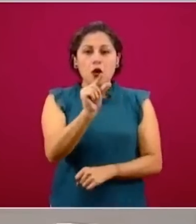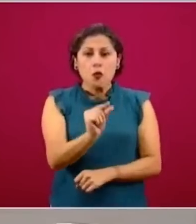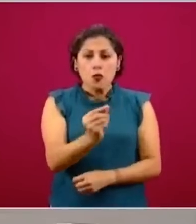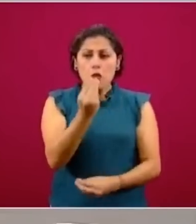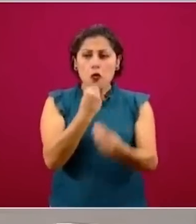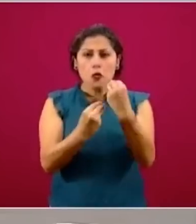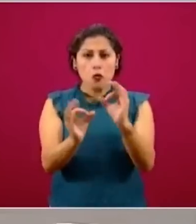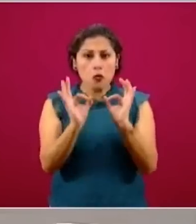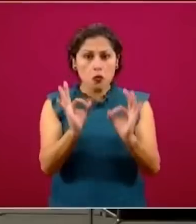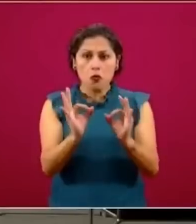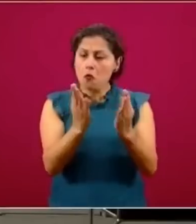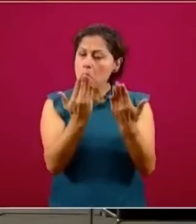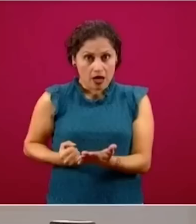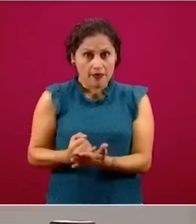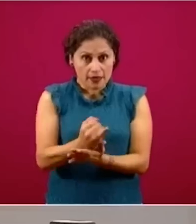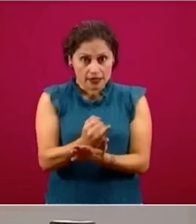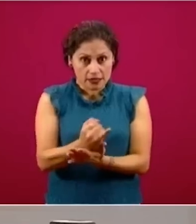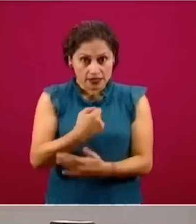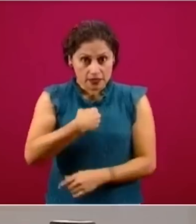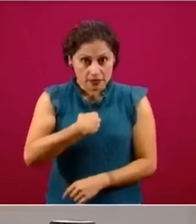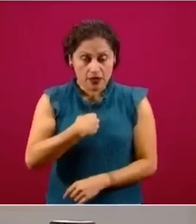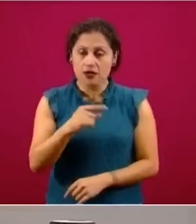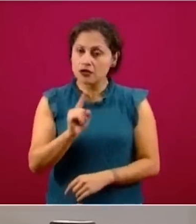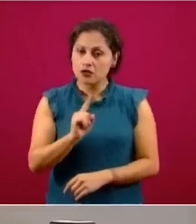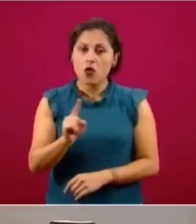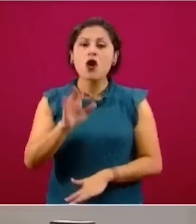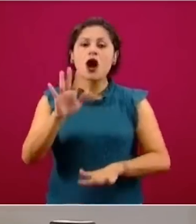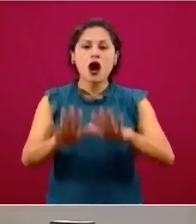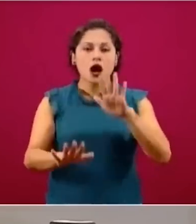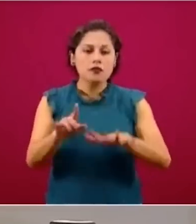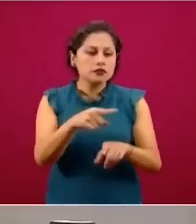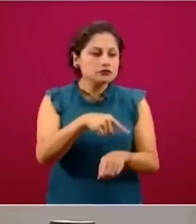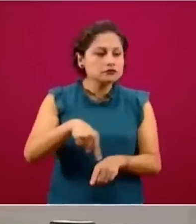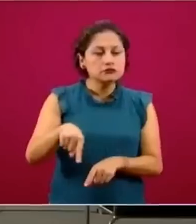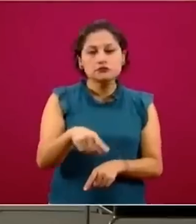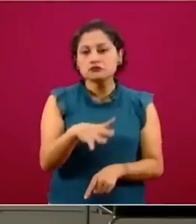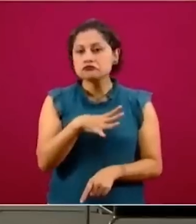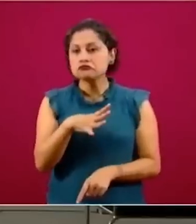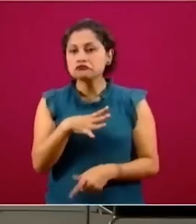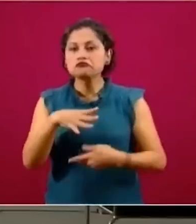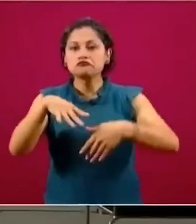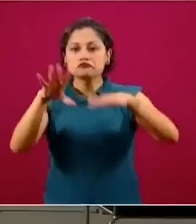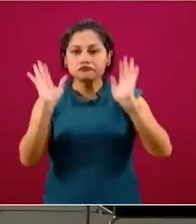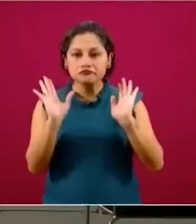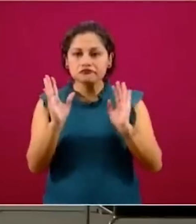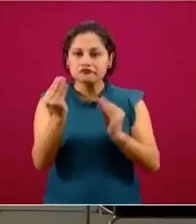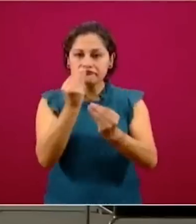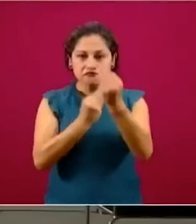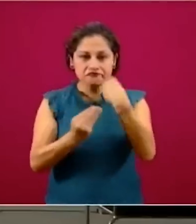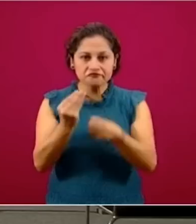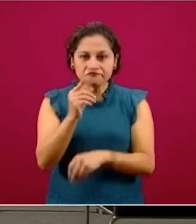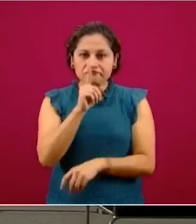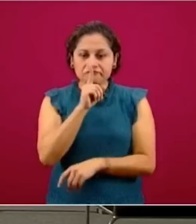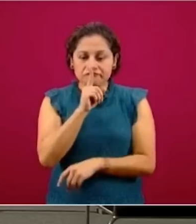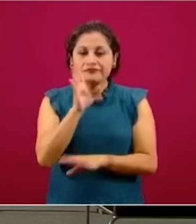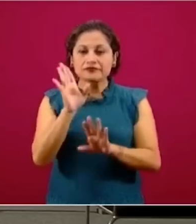excesos de estos productos. Y en México existe una excesiva oferta de estos productos